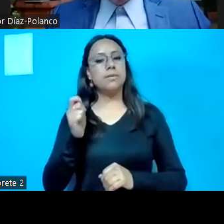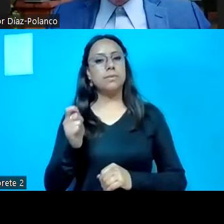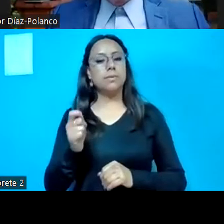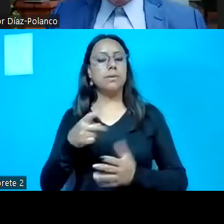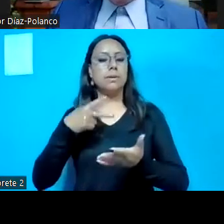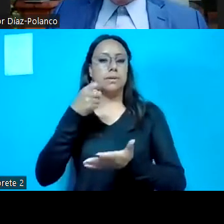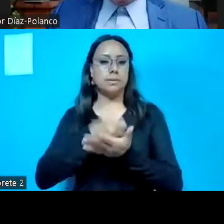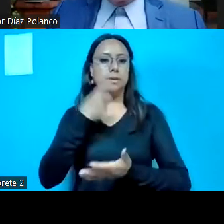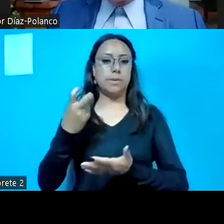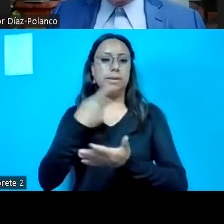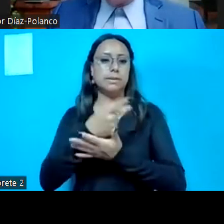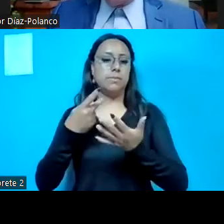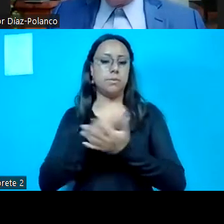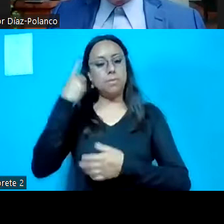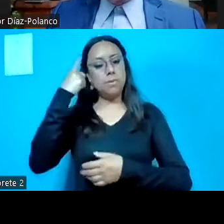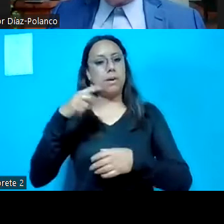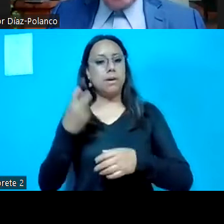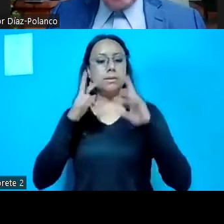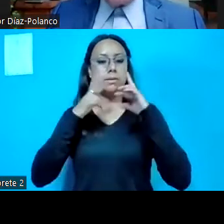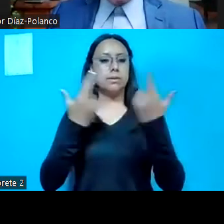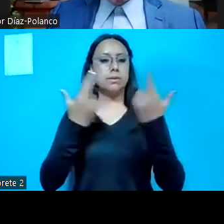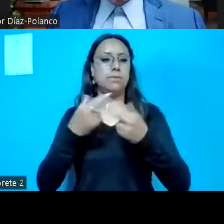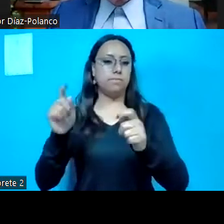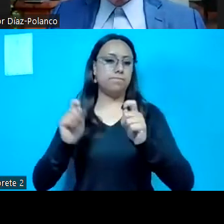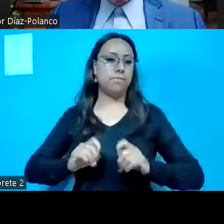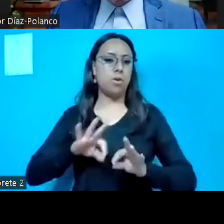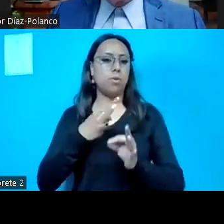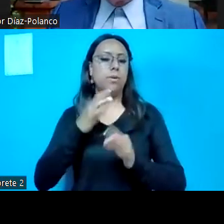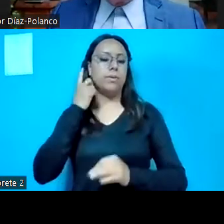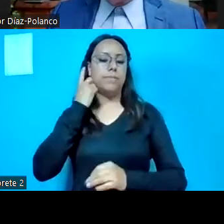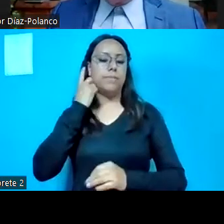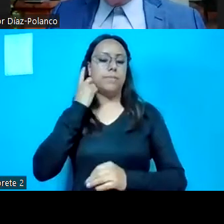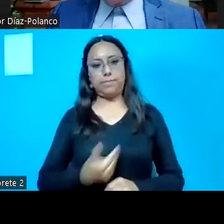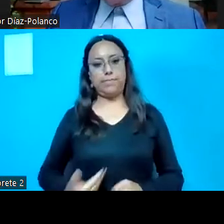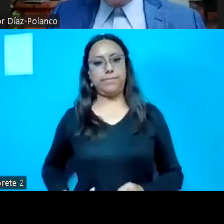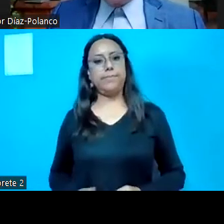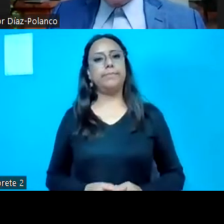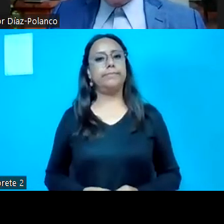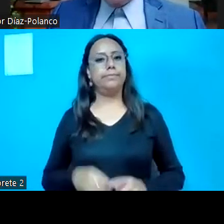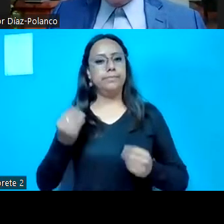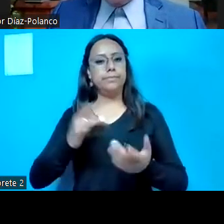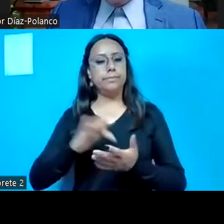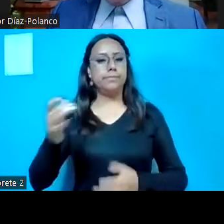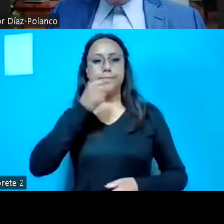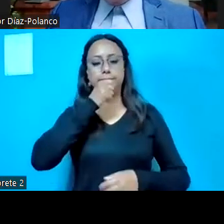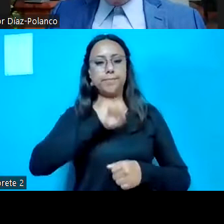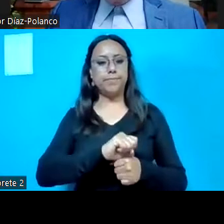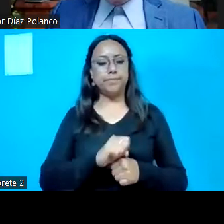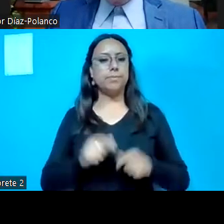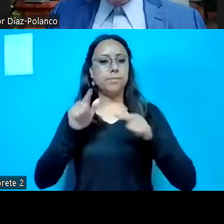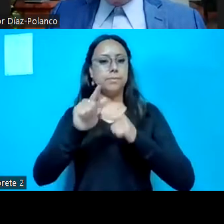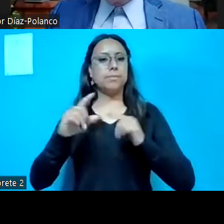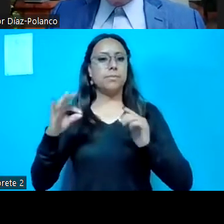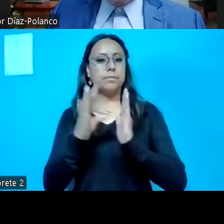aprueba el orden del día para esta sesión. Cumplirá su instrucción, diputado presidente. Muchas gracias, secretario. El siguiente